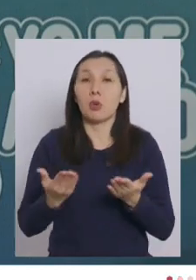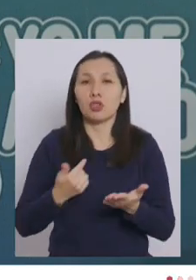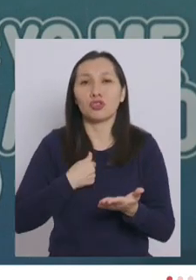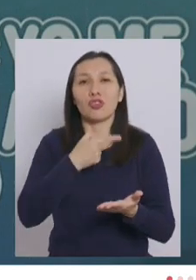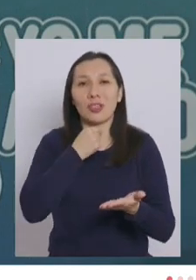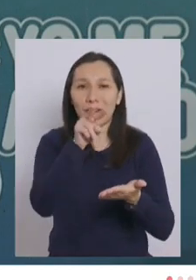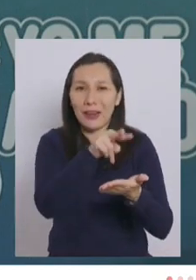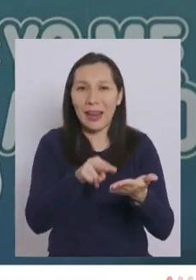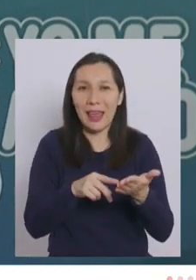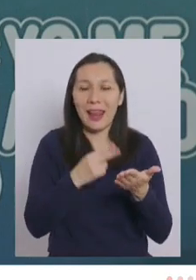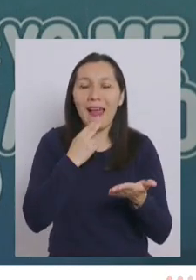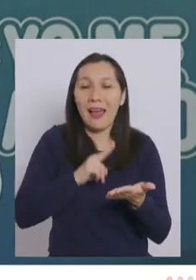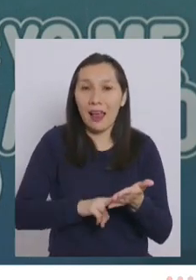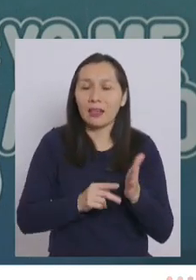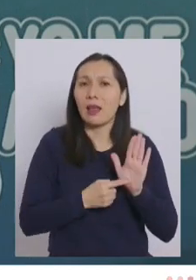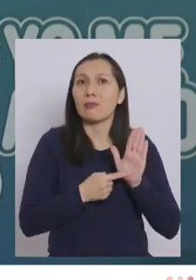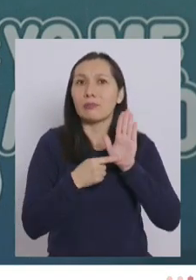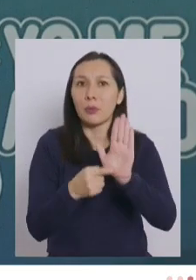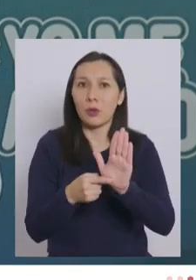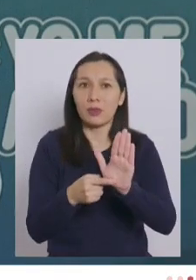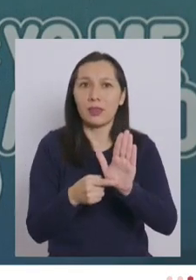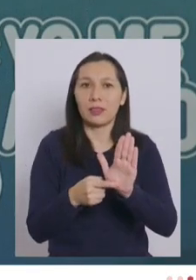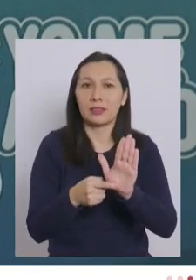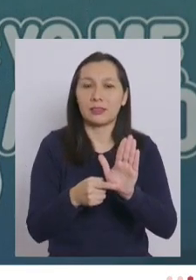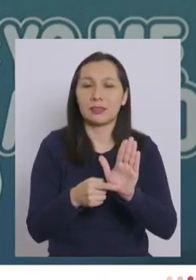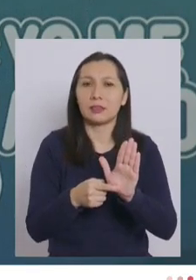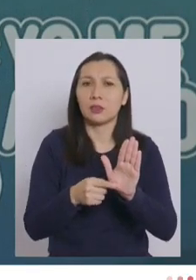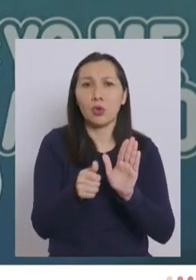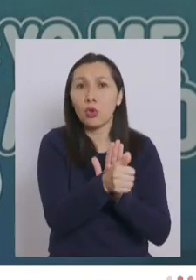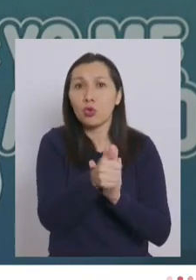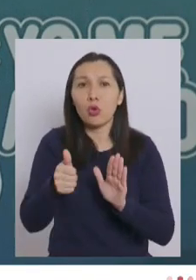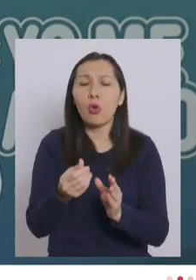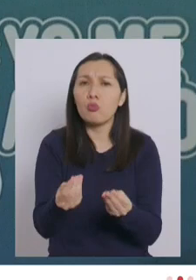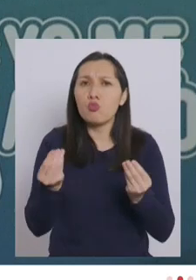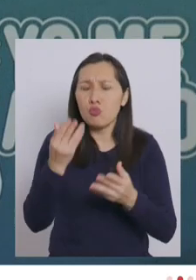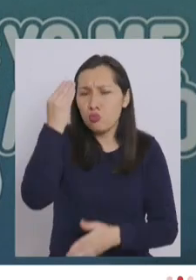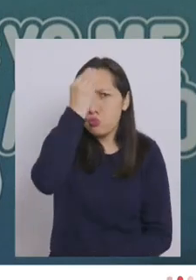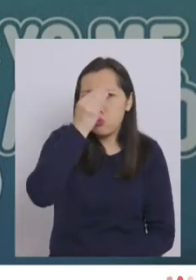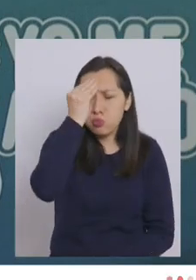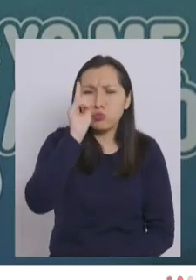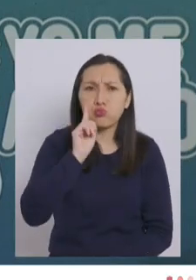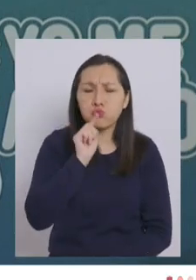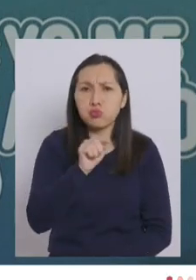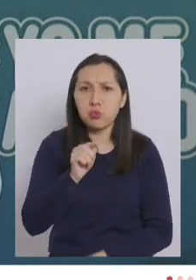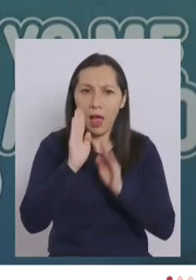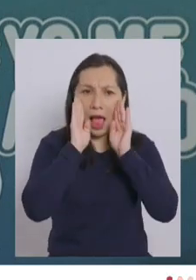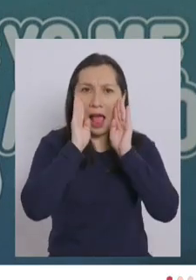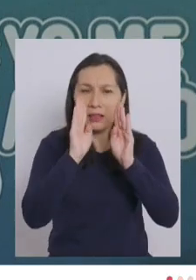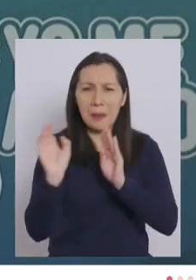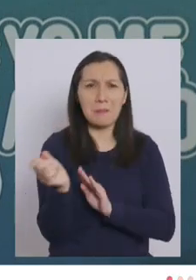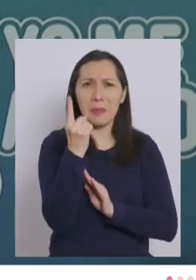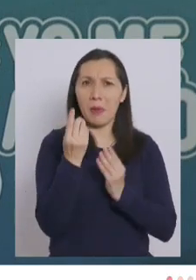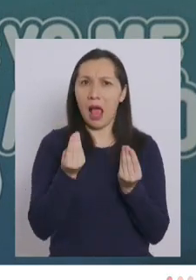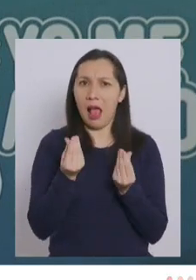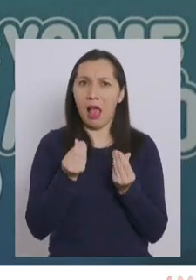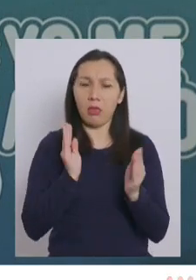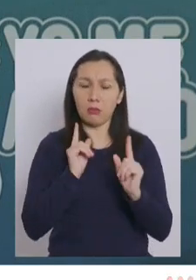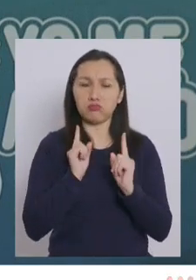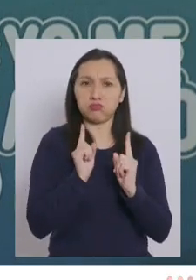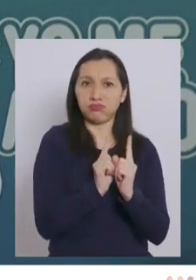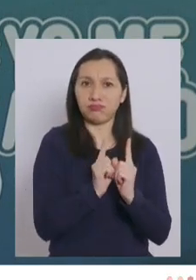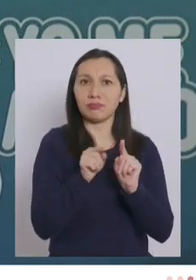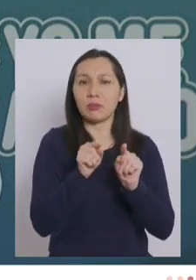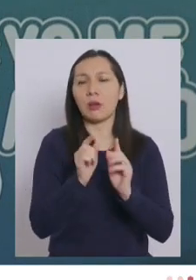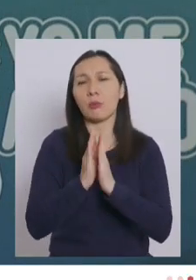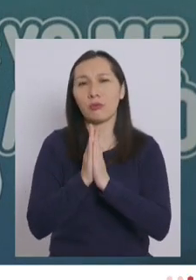quise leer esta carta. Destacarlos. Son todos muy preocupados. La atención de primera calidad. Le